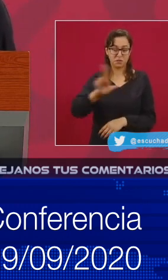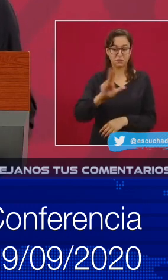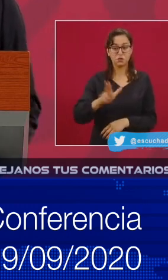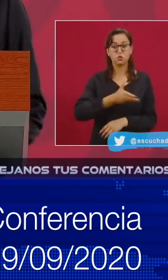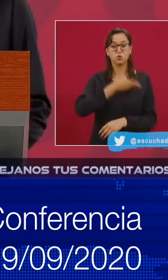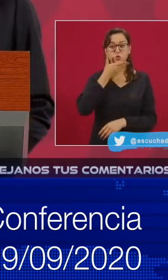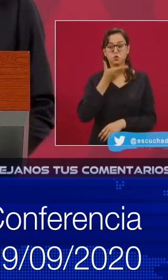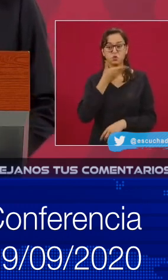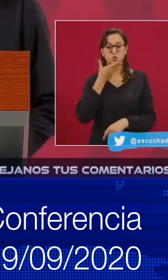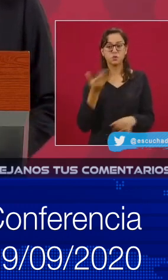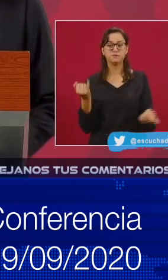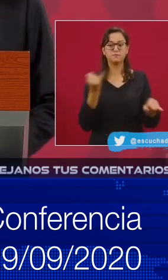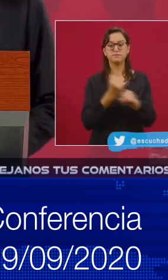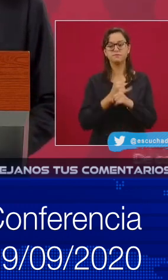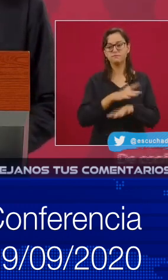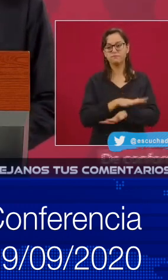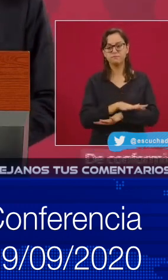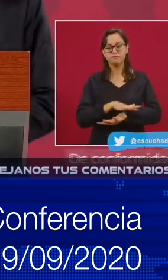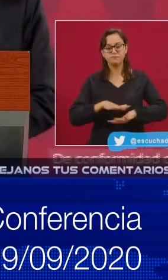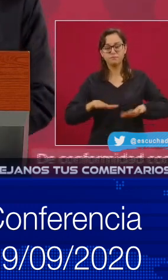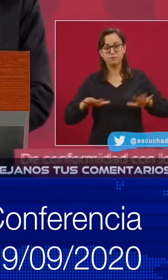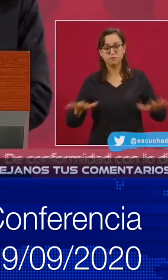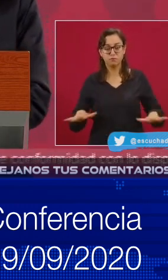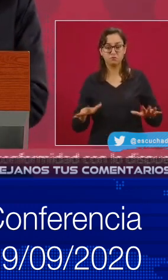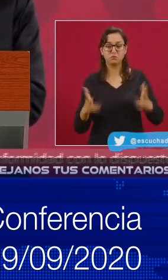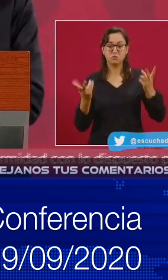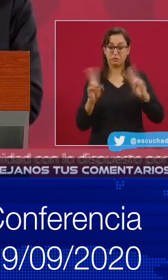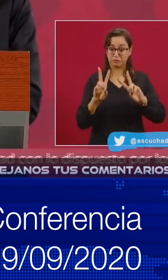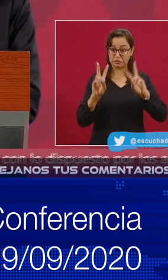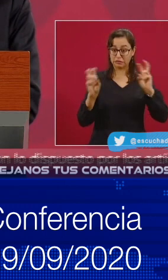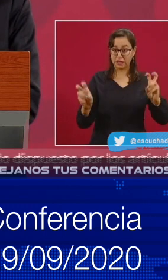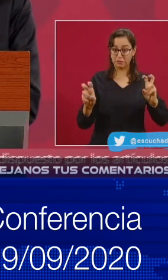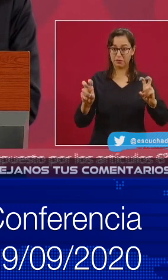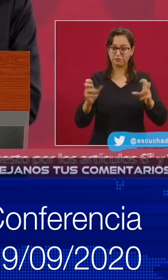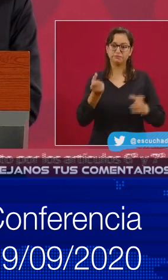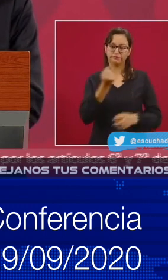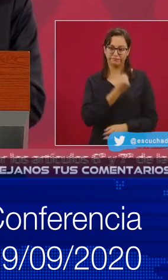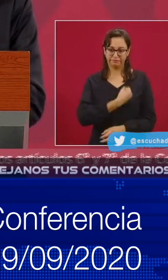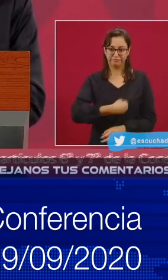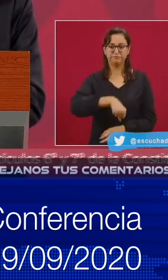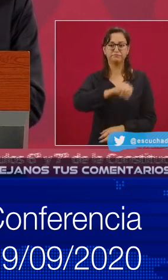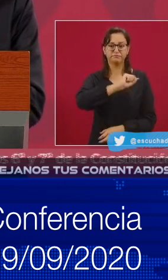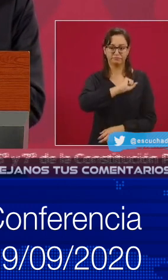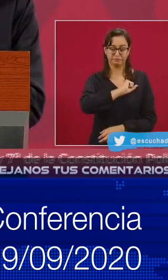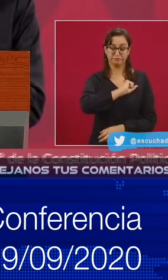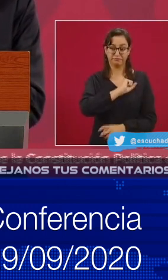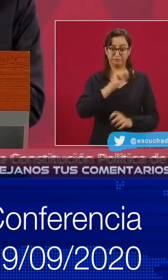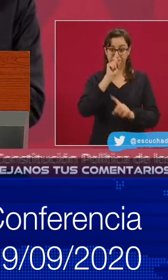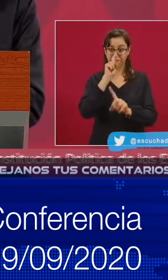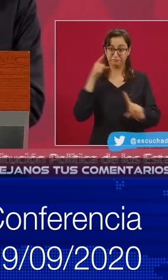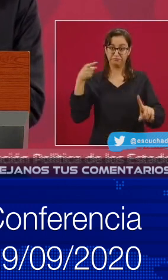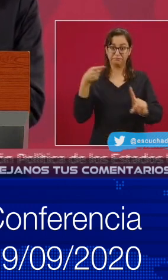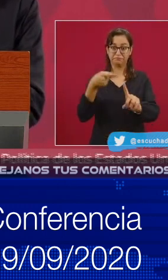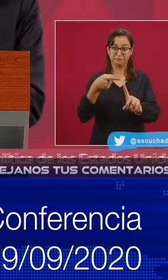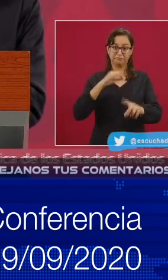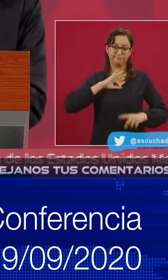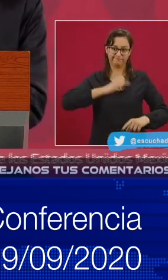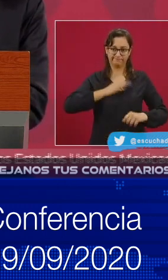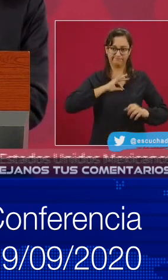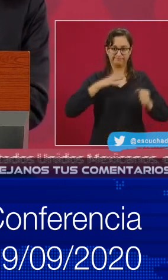la situación de salud y en particular sobre la pandemia.